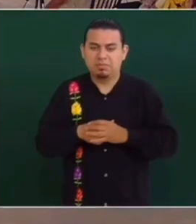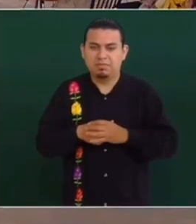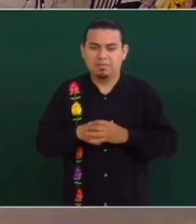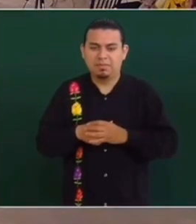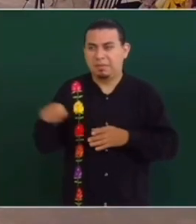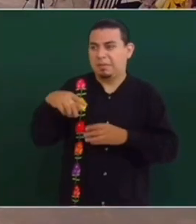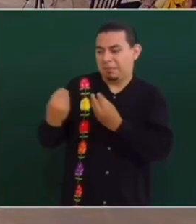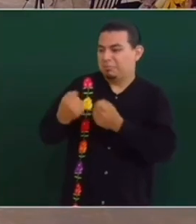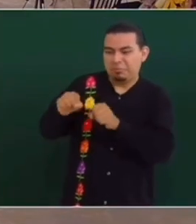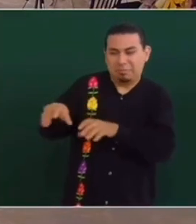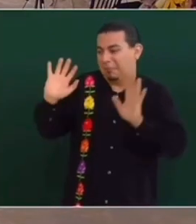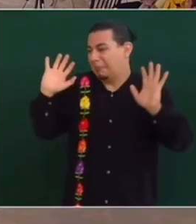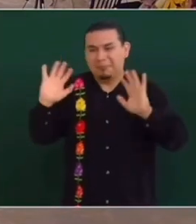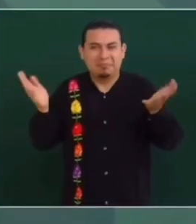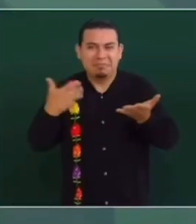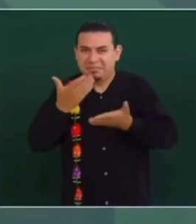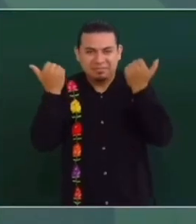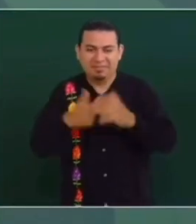secretario de Gobernación?